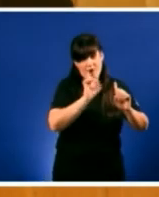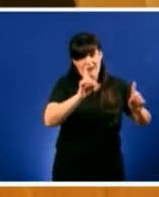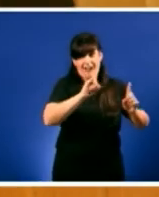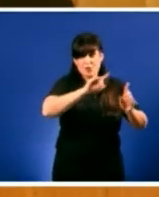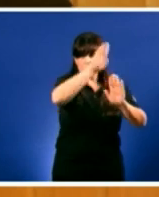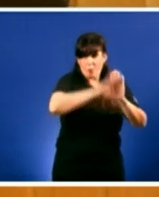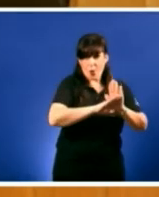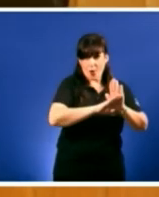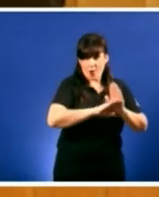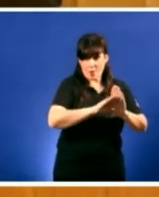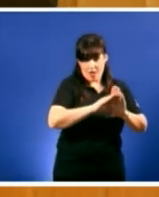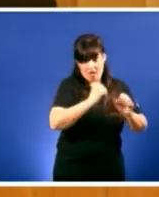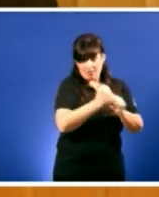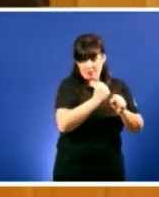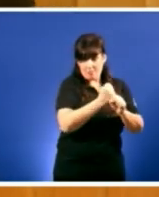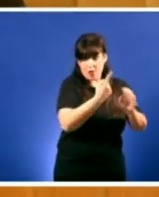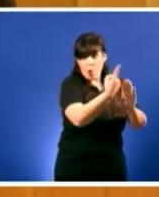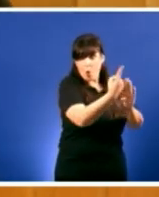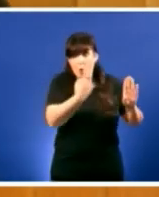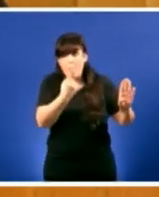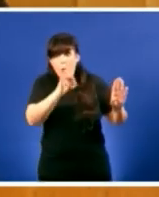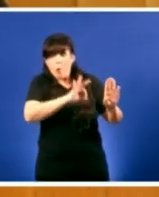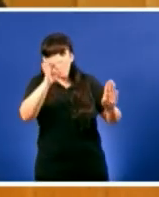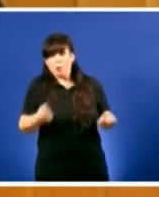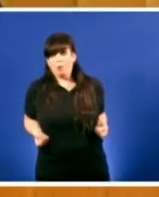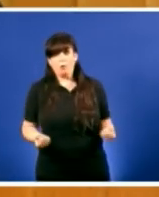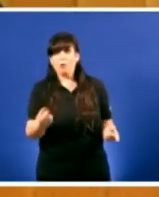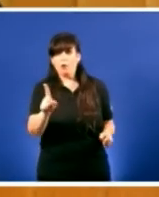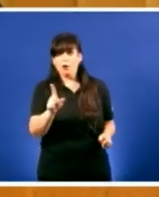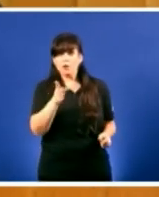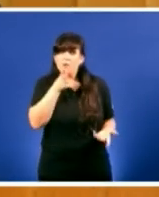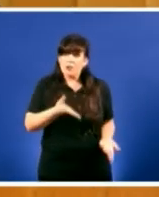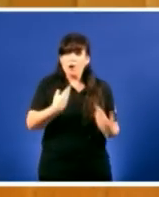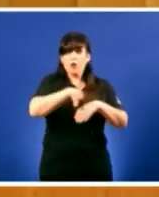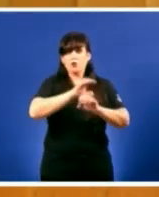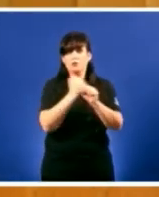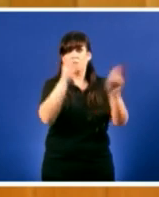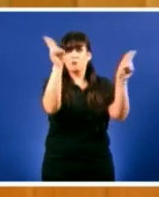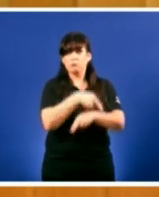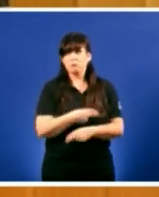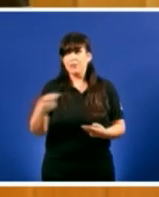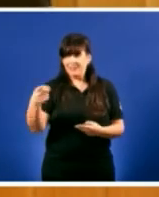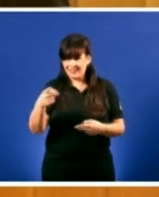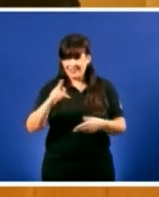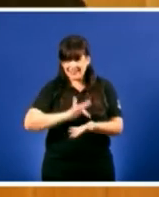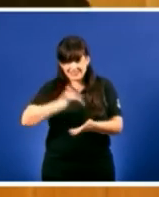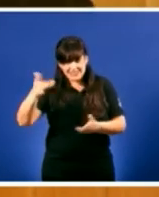dá un paso máis e suprime a Consellería de Traballo. Esa é a súa verdadeira sensibilidade social.